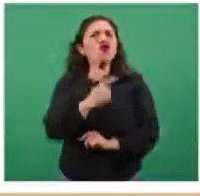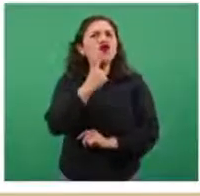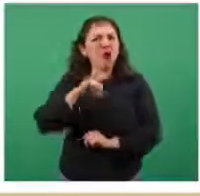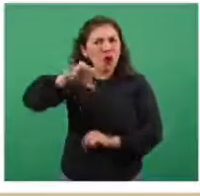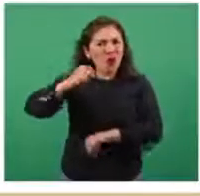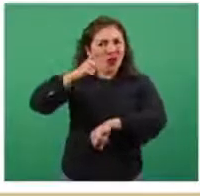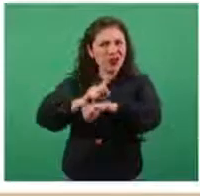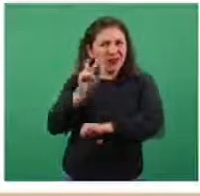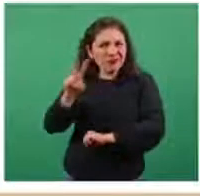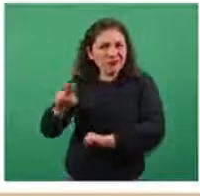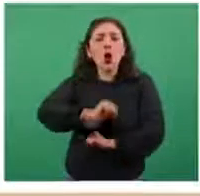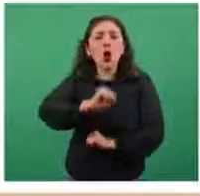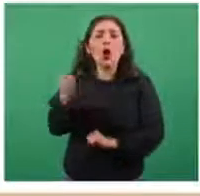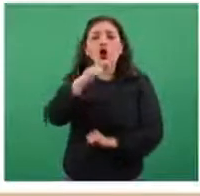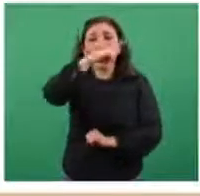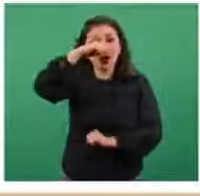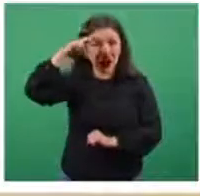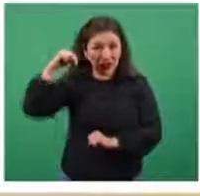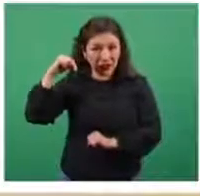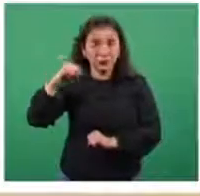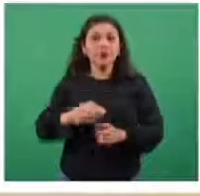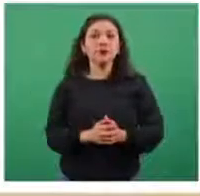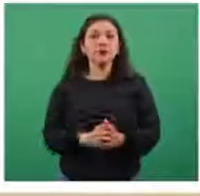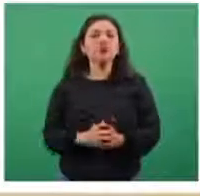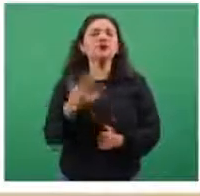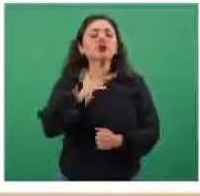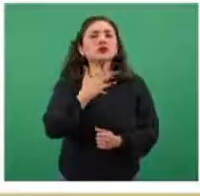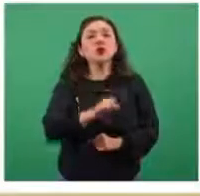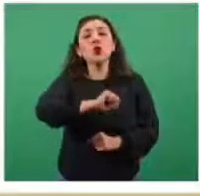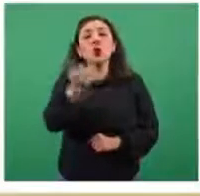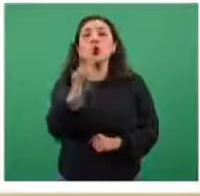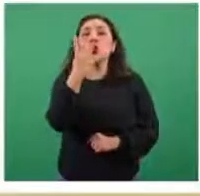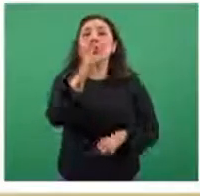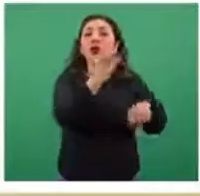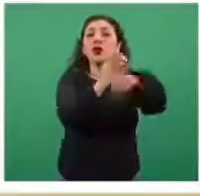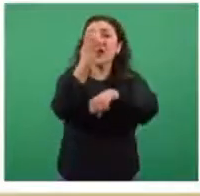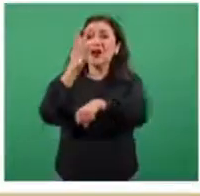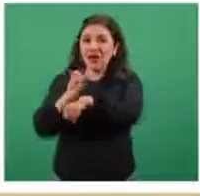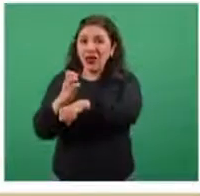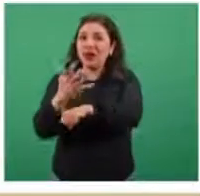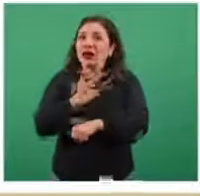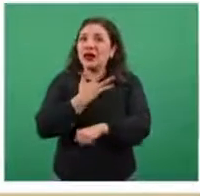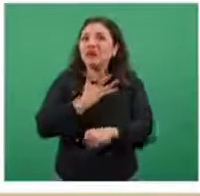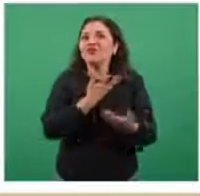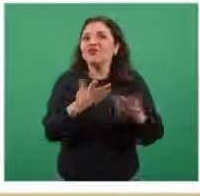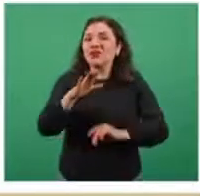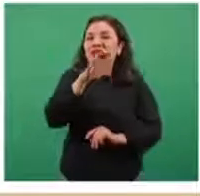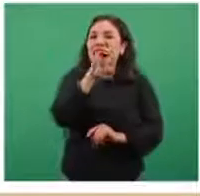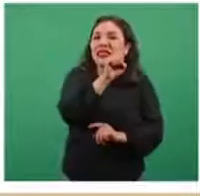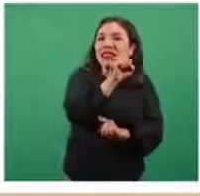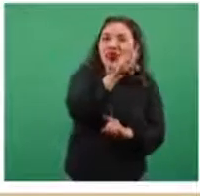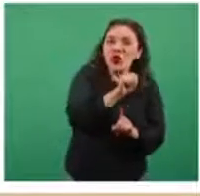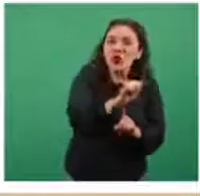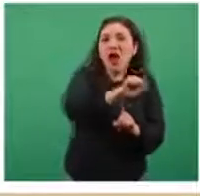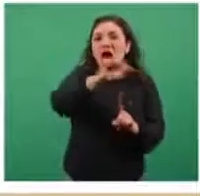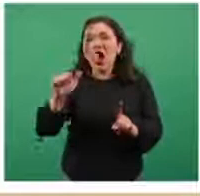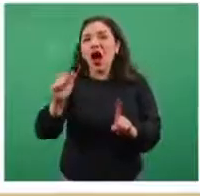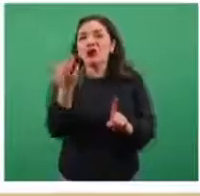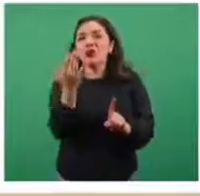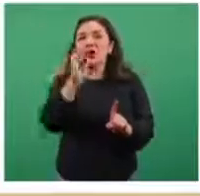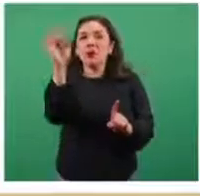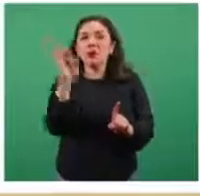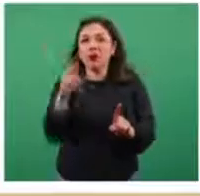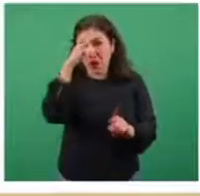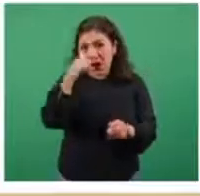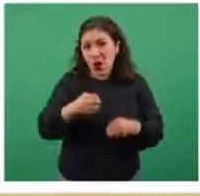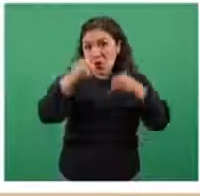y en Nayarit. Existen cuatro entidades entre 69 por ciento y 50 por ciento de ocupación